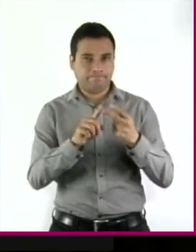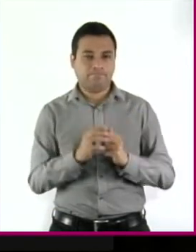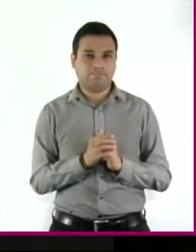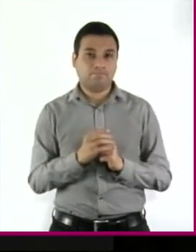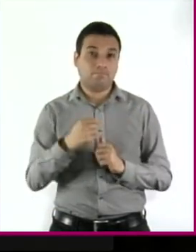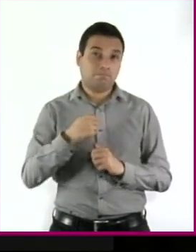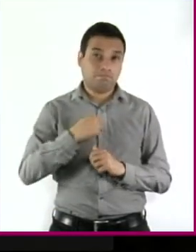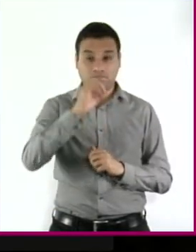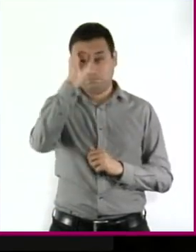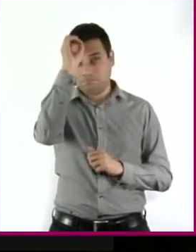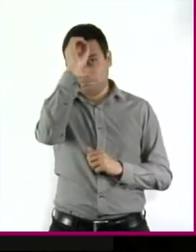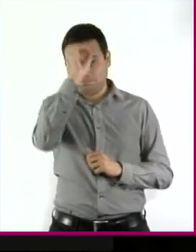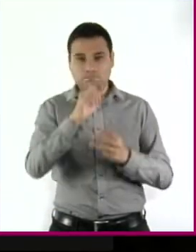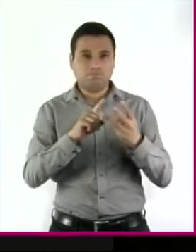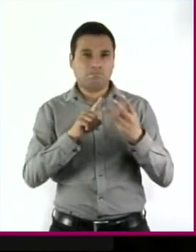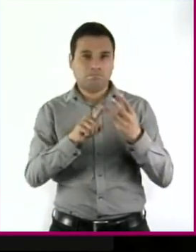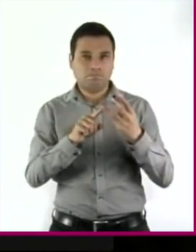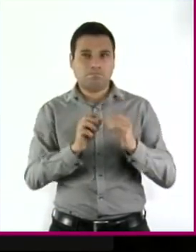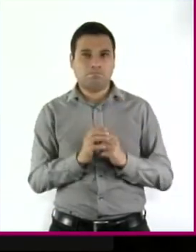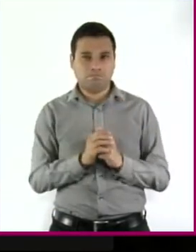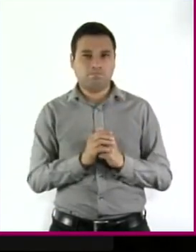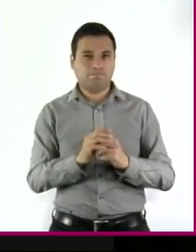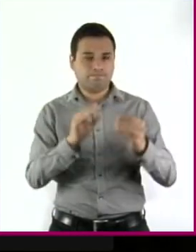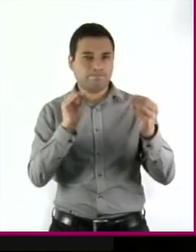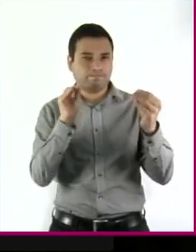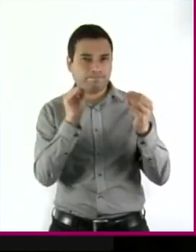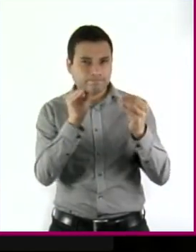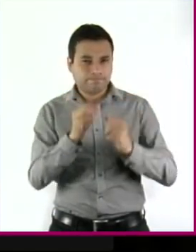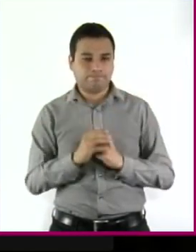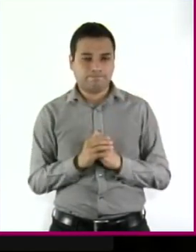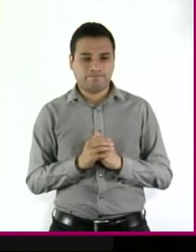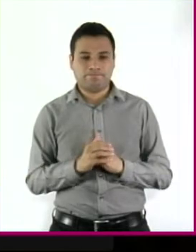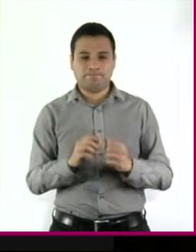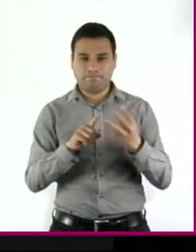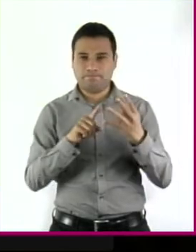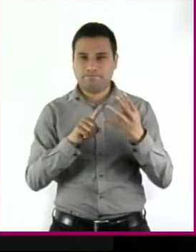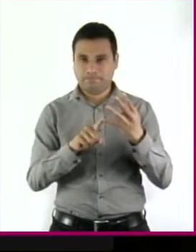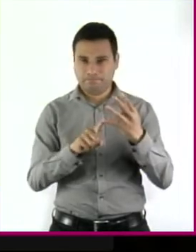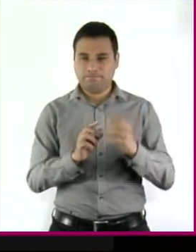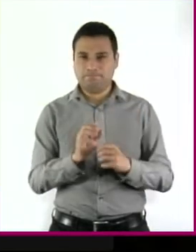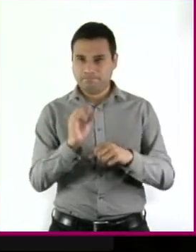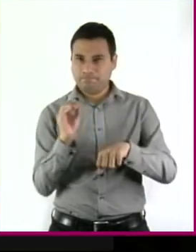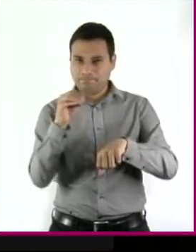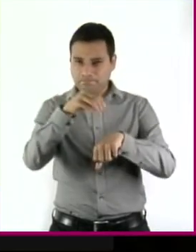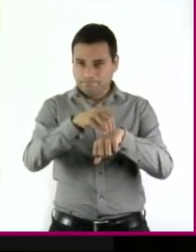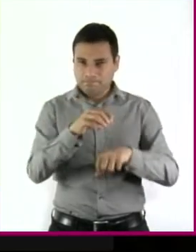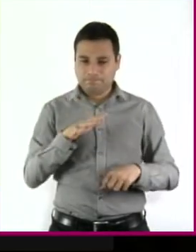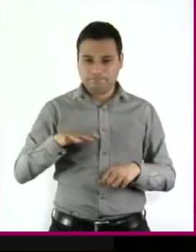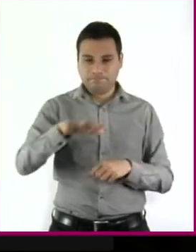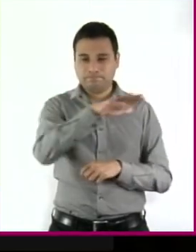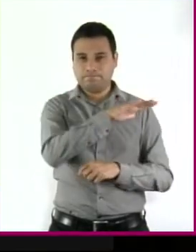Controversia. D. Puesta en escena. E. Determinación de sentidos.